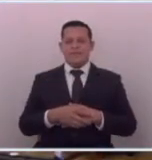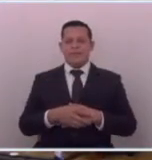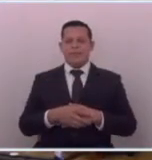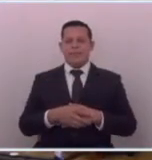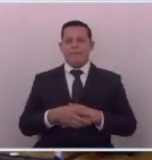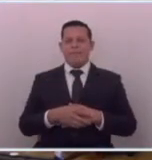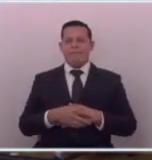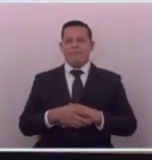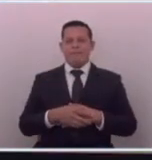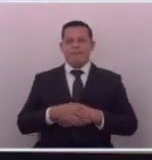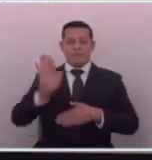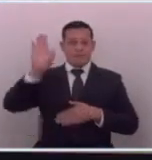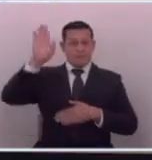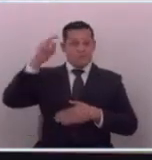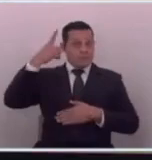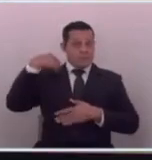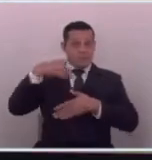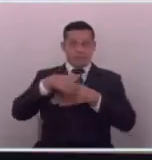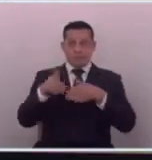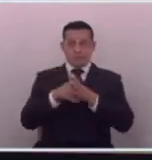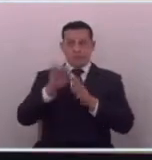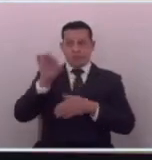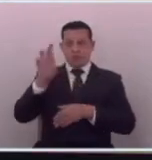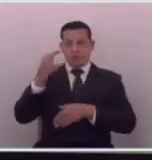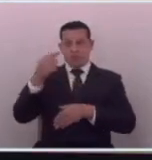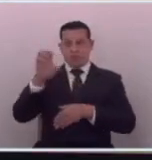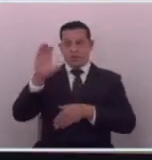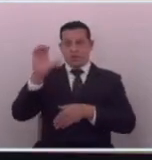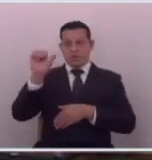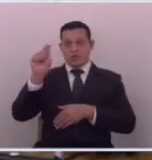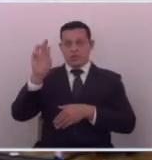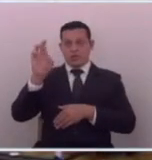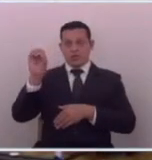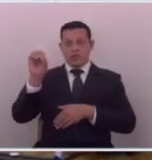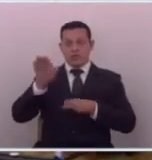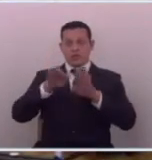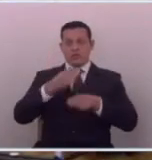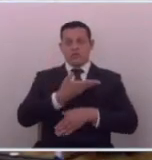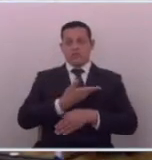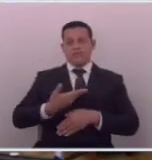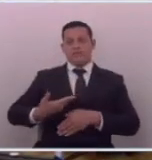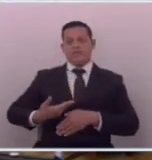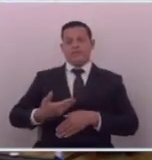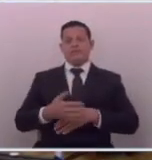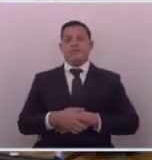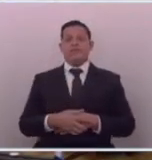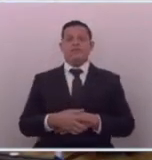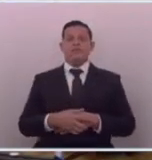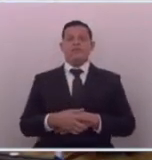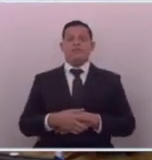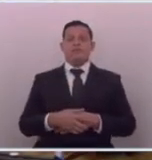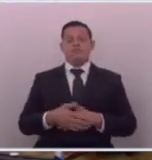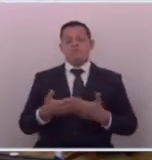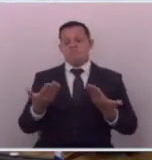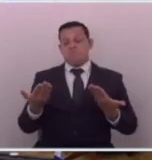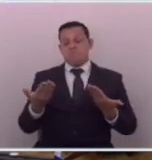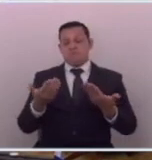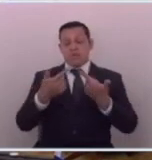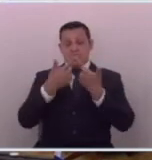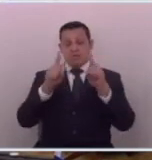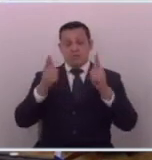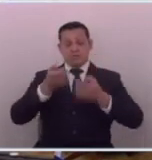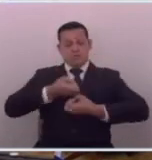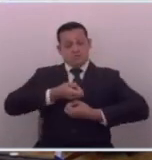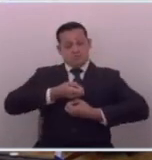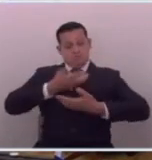tiene la palabra el diputado Jorge Castro gracias presidente bueno libertad